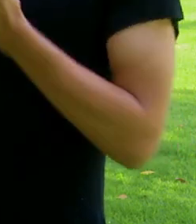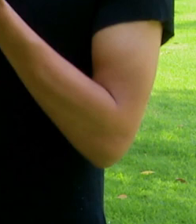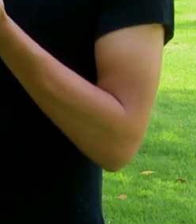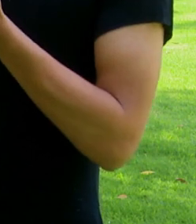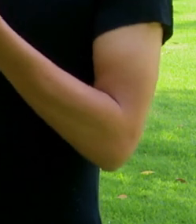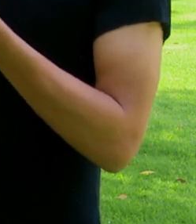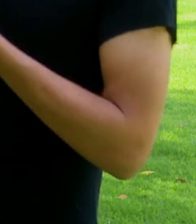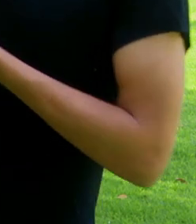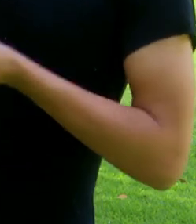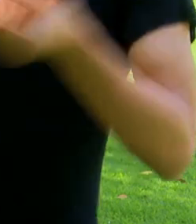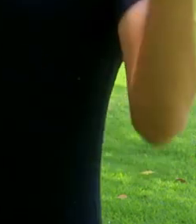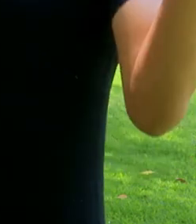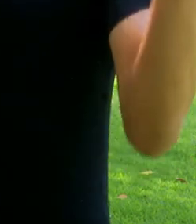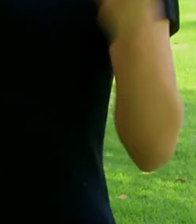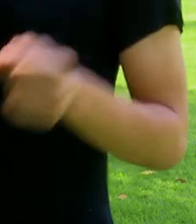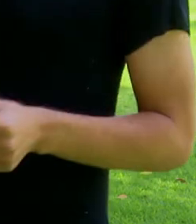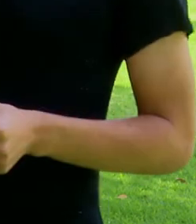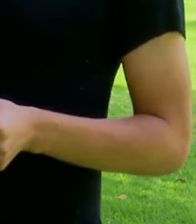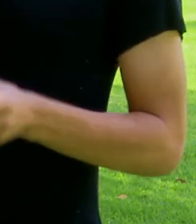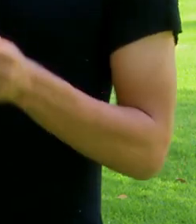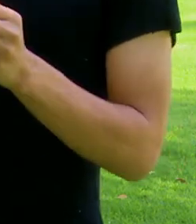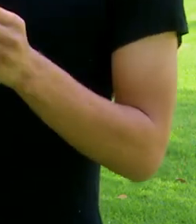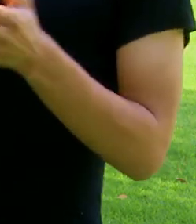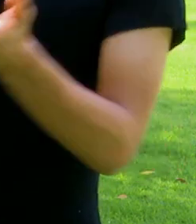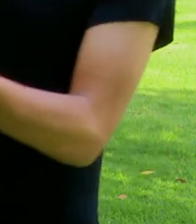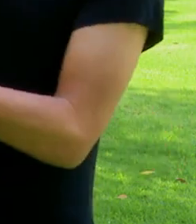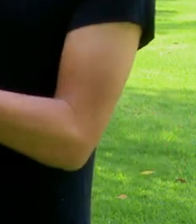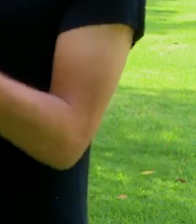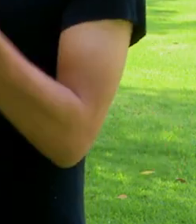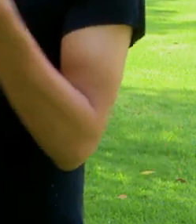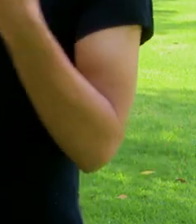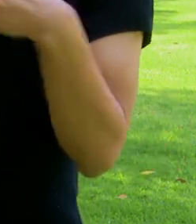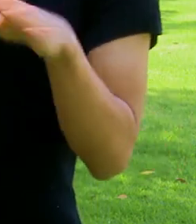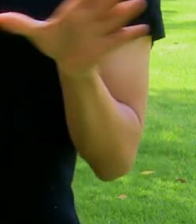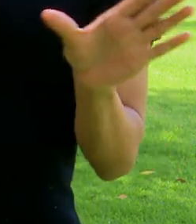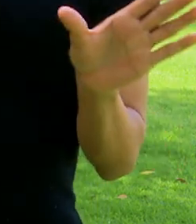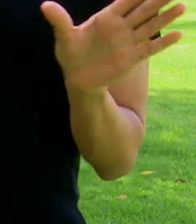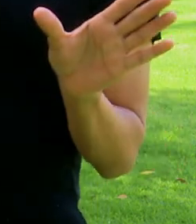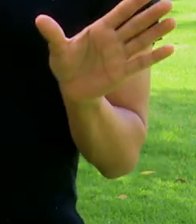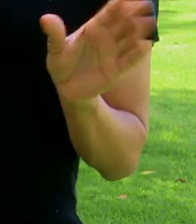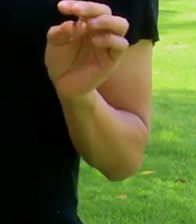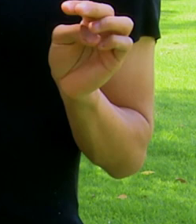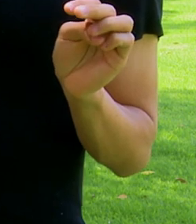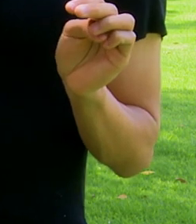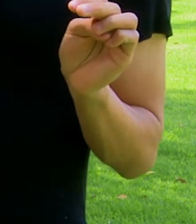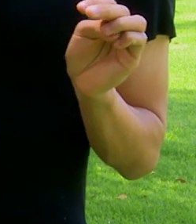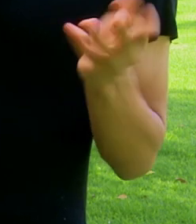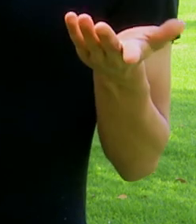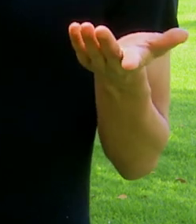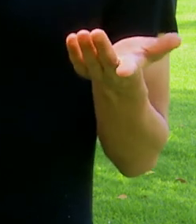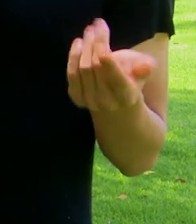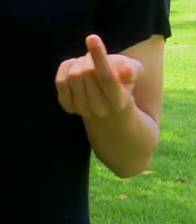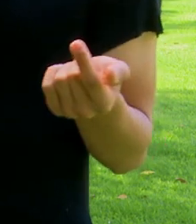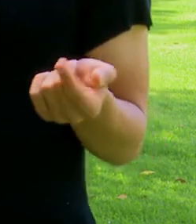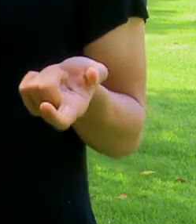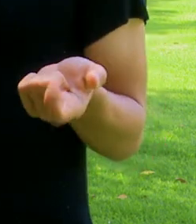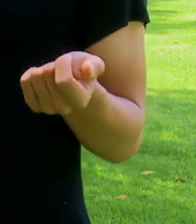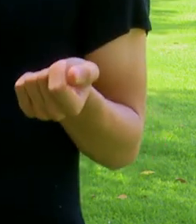Cuando, con mis compromisos, pues, ella siempre está. Me apoya, me lleva a todos los lugares que requiero.